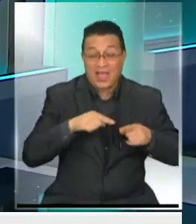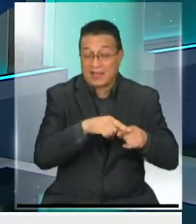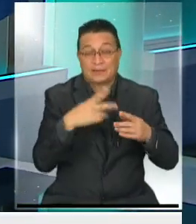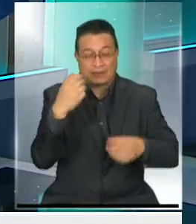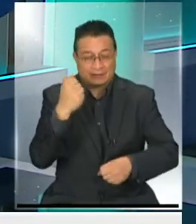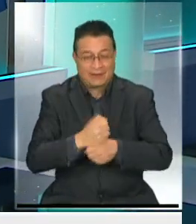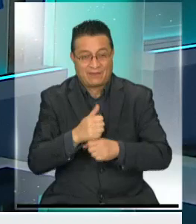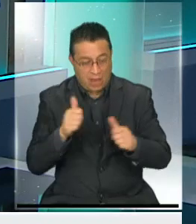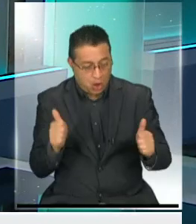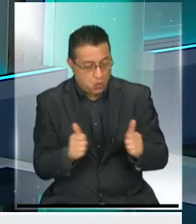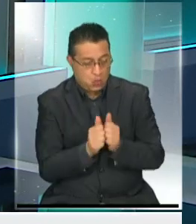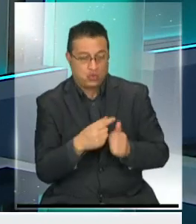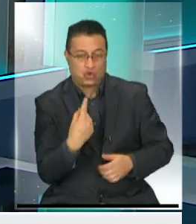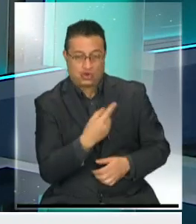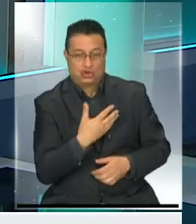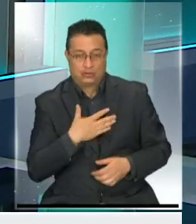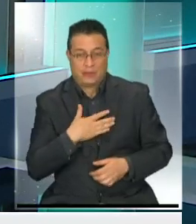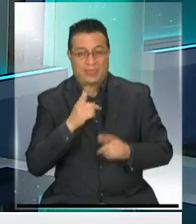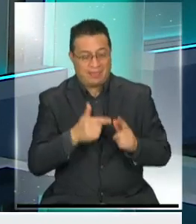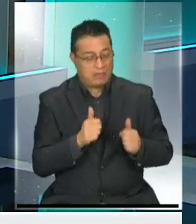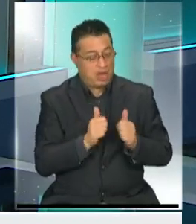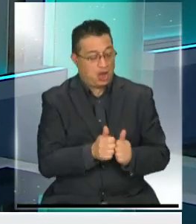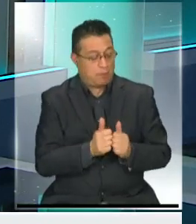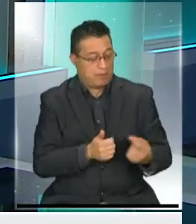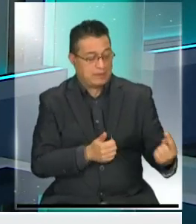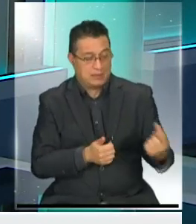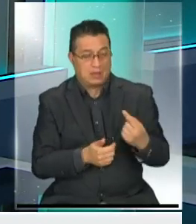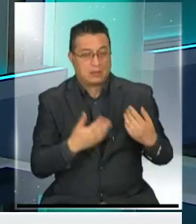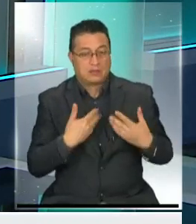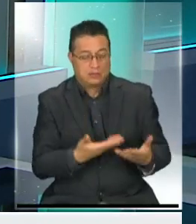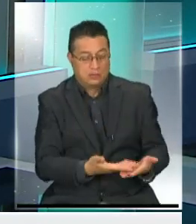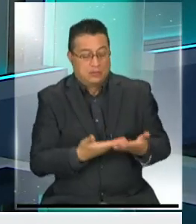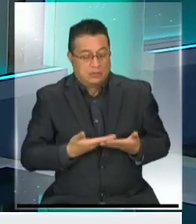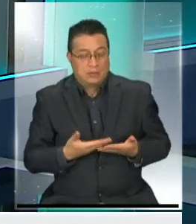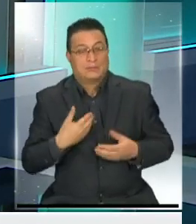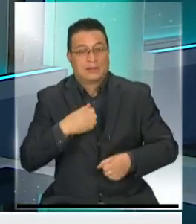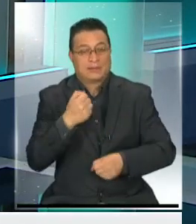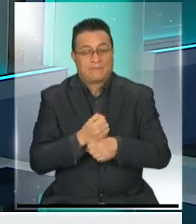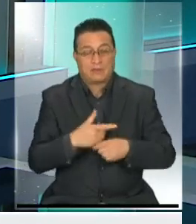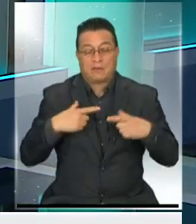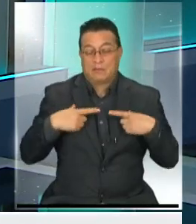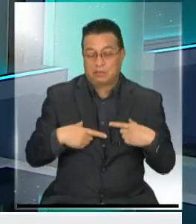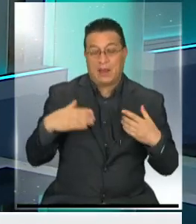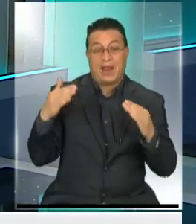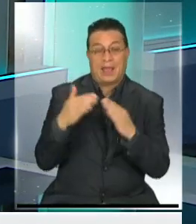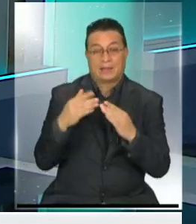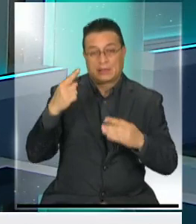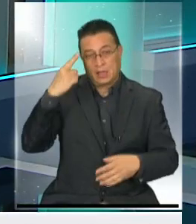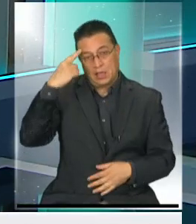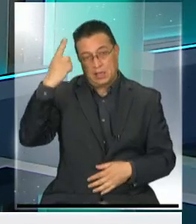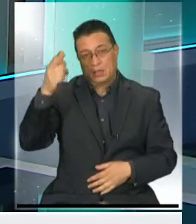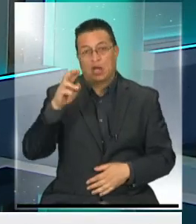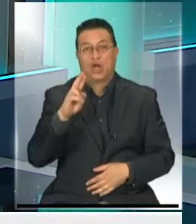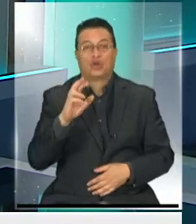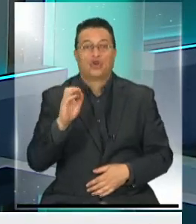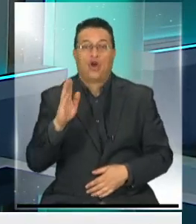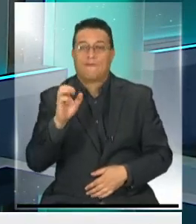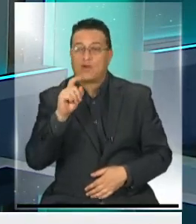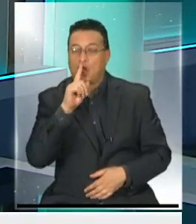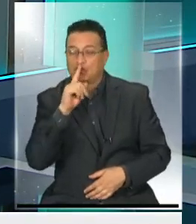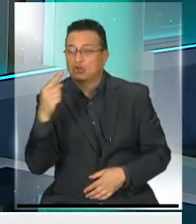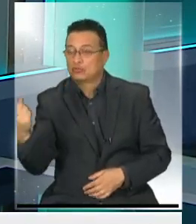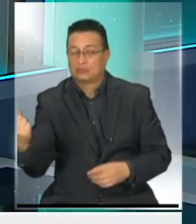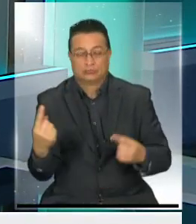trabajar junto a nosotros. Es de ser nuestros compañeros, es de aliviarnos la pega, por ejemplo, en la casa, ¿no? Soñar con esto de la robotina o del